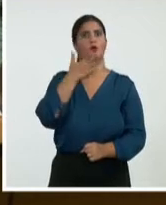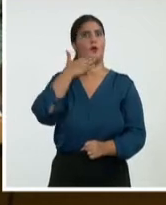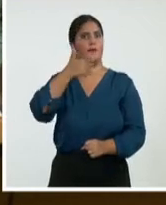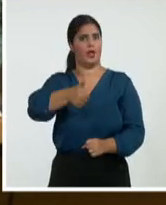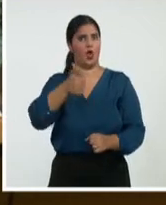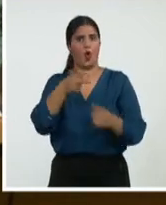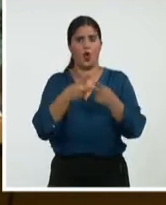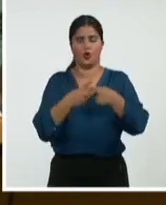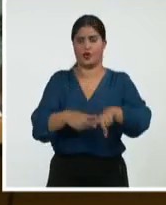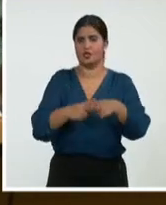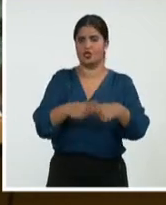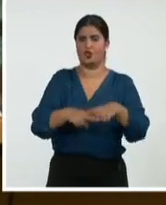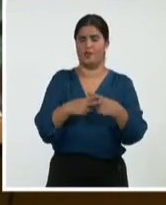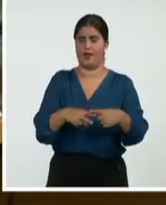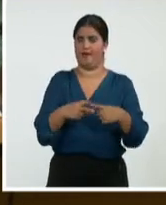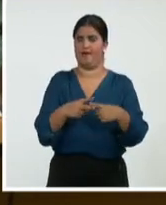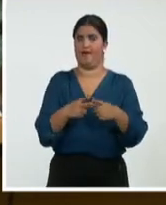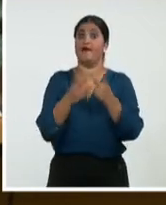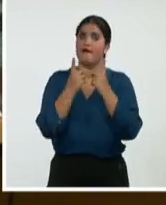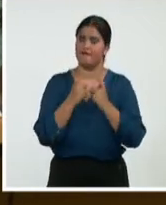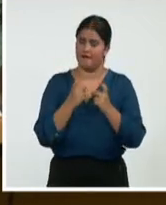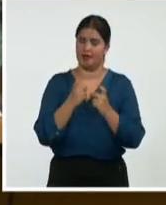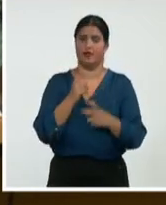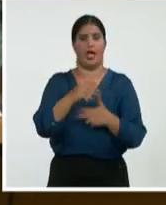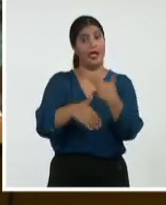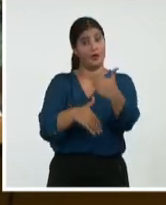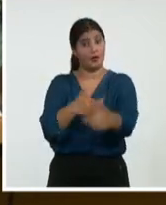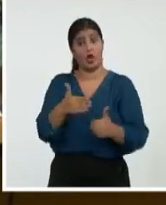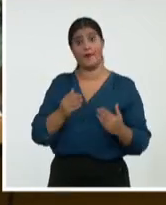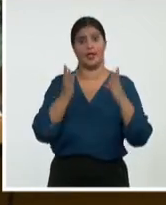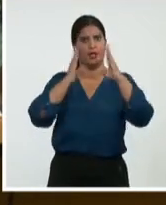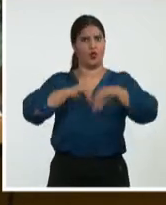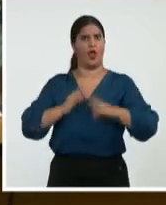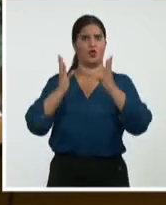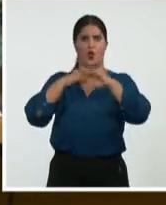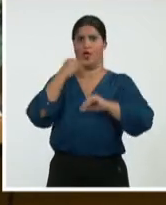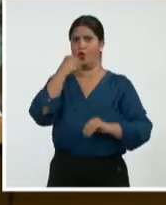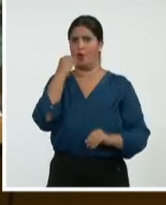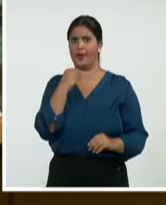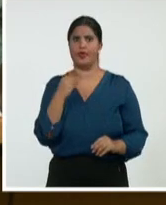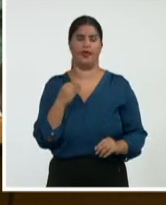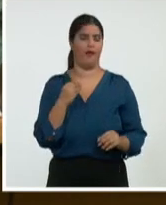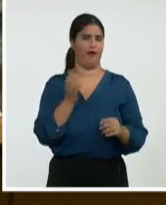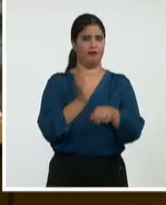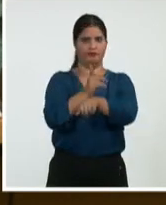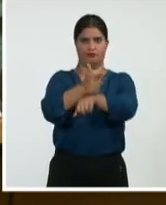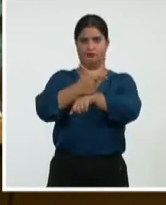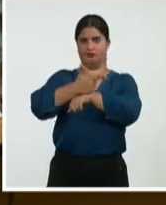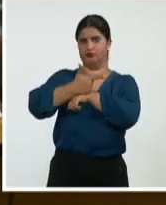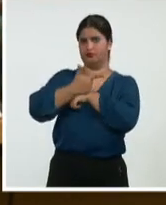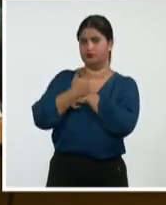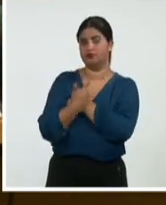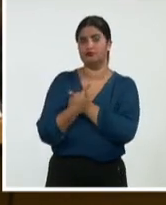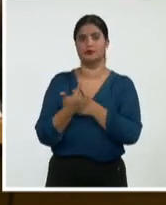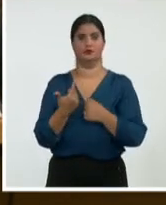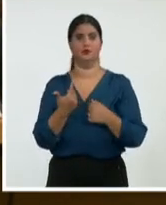el problema de los productos agropecuarios que se vendan